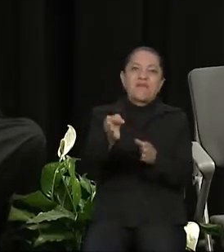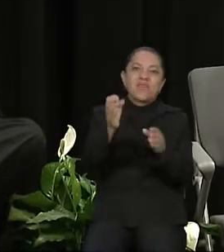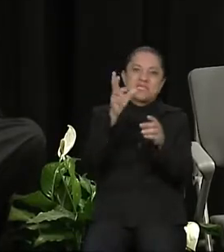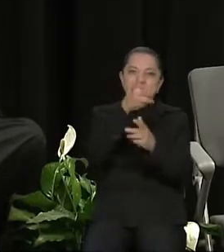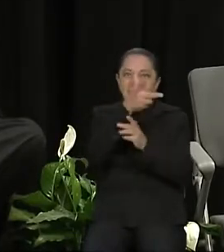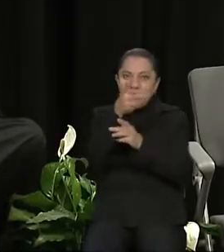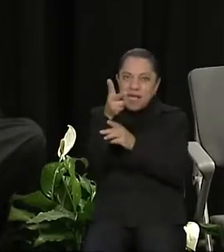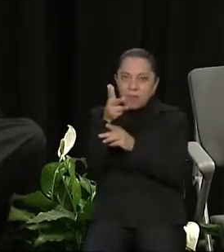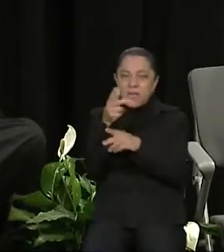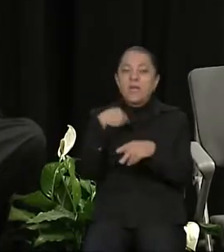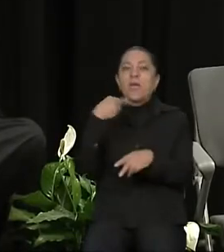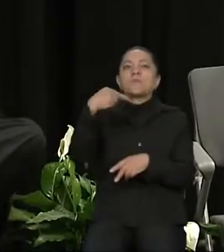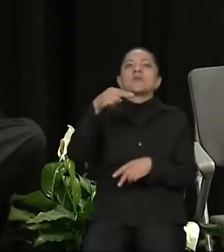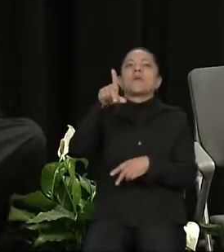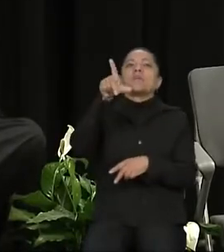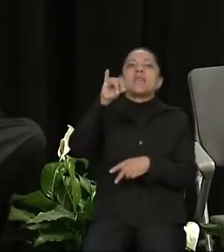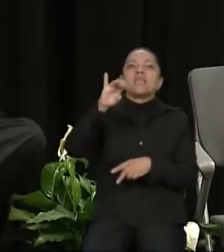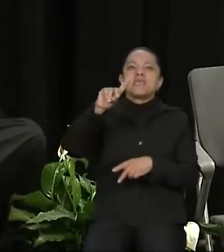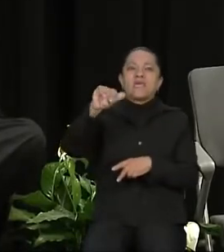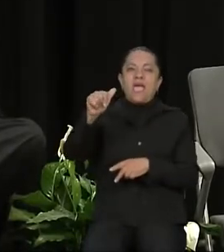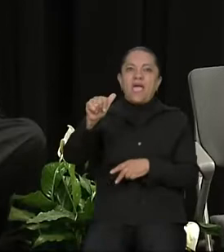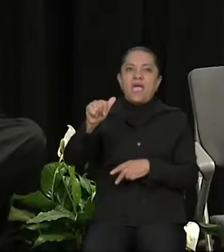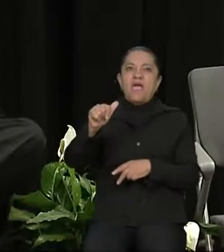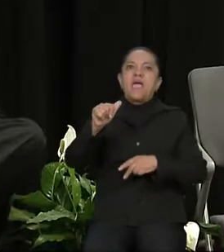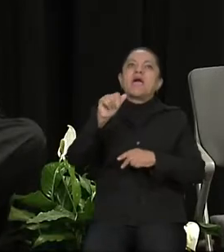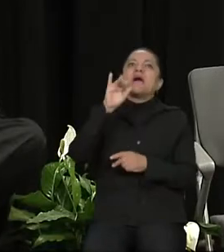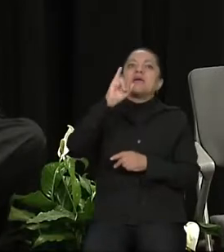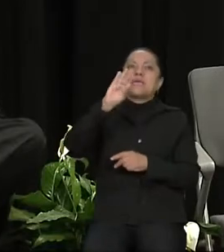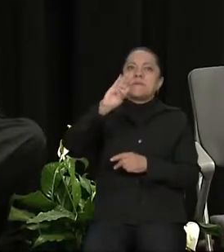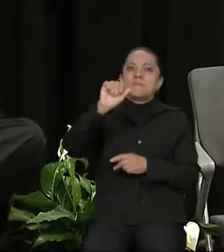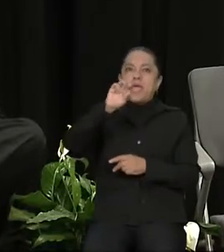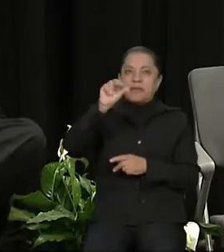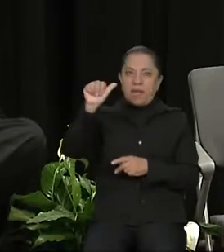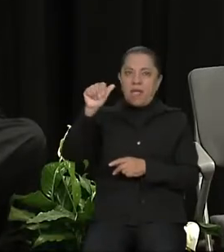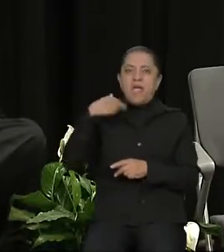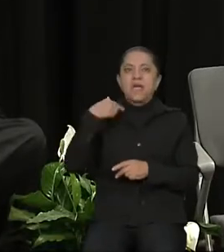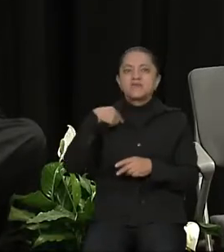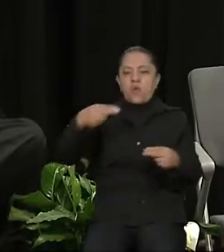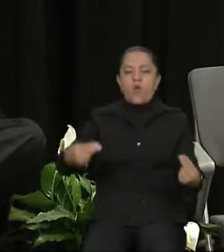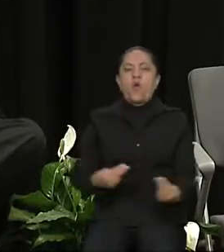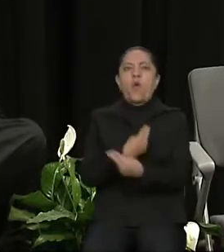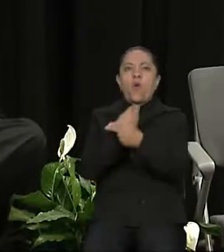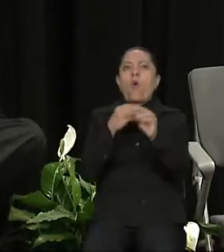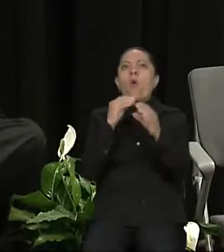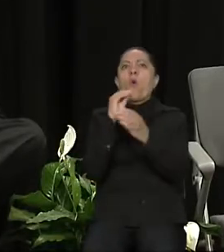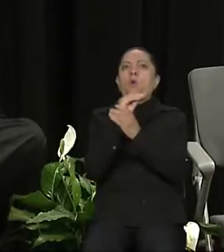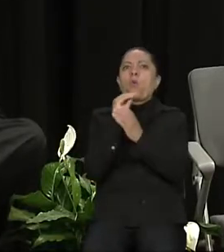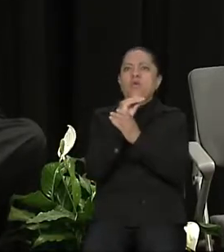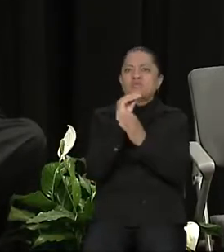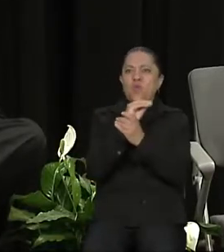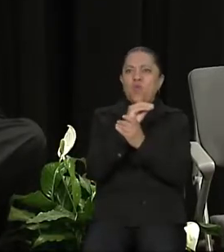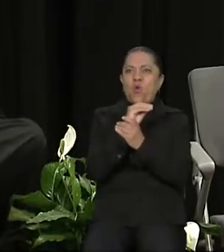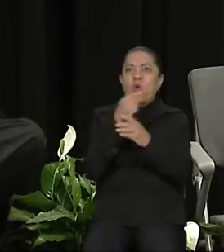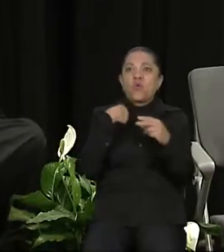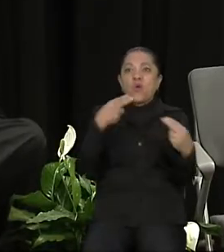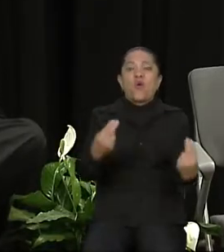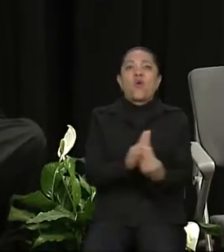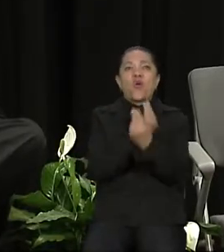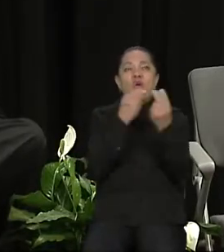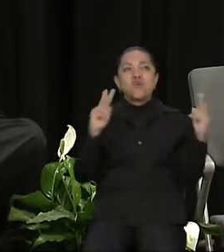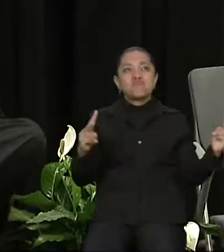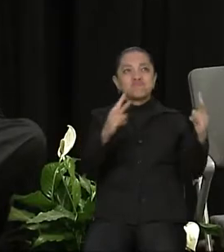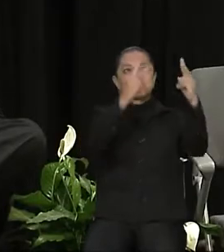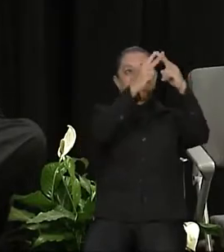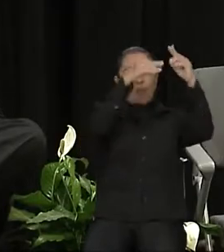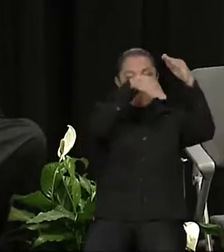Lilia Ibarra Campos. Soy originaria de Ocuituco, un hermoso municipio que está enclavado en las faldas del volcán Popocatépetl.